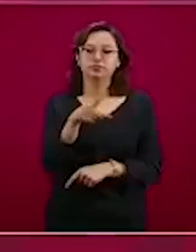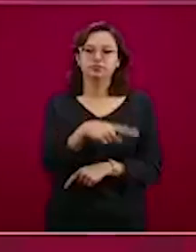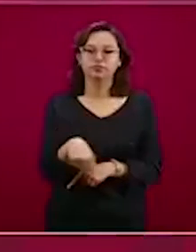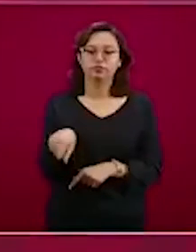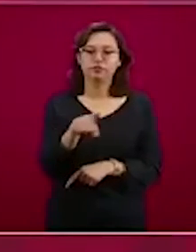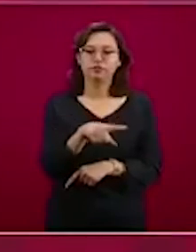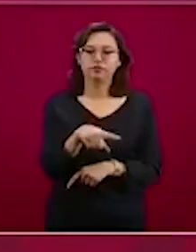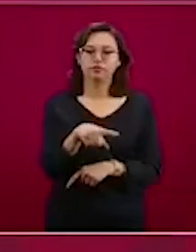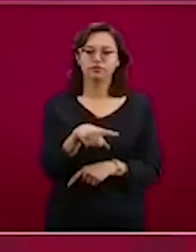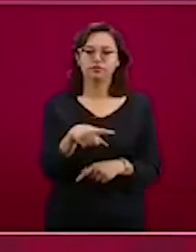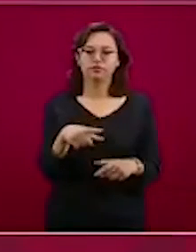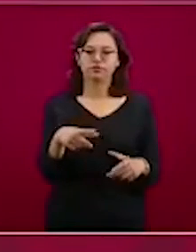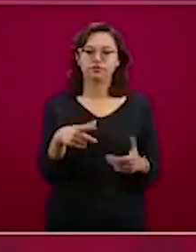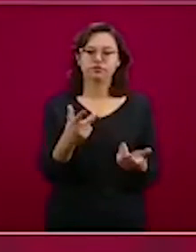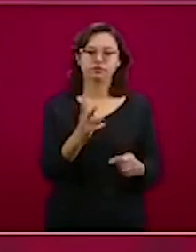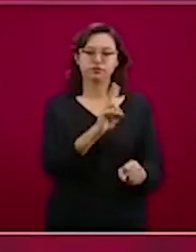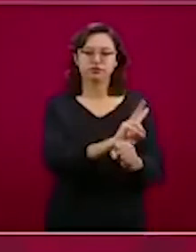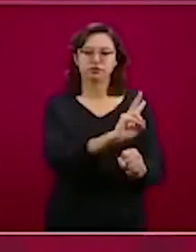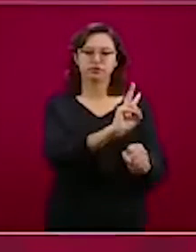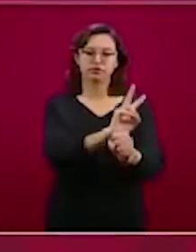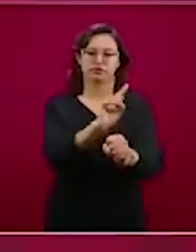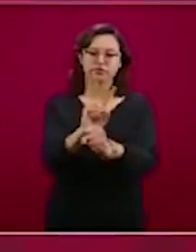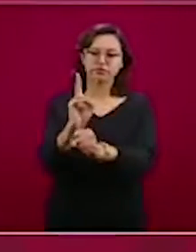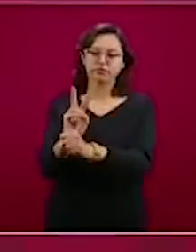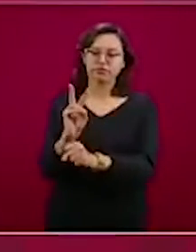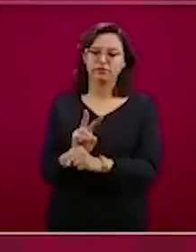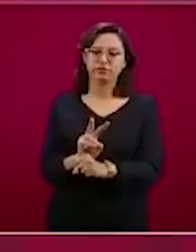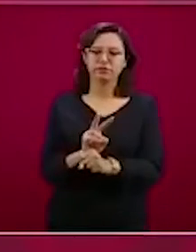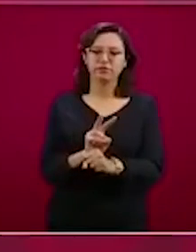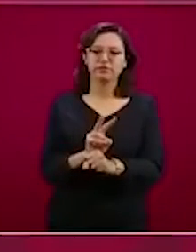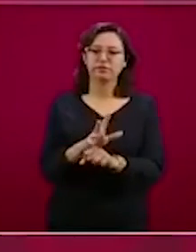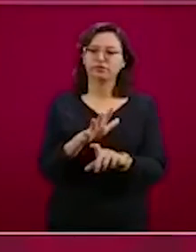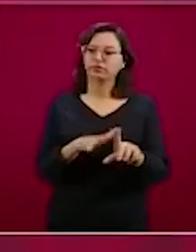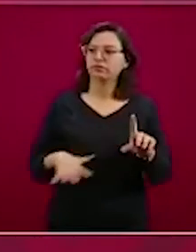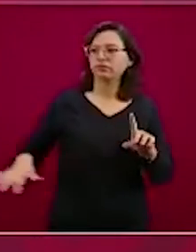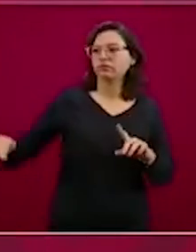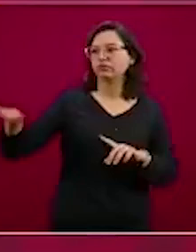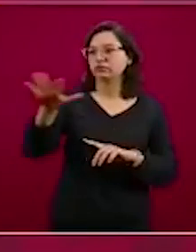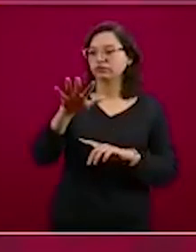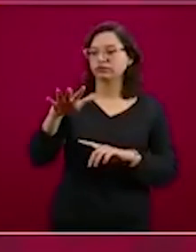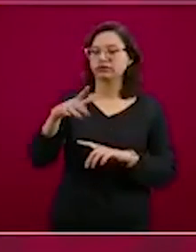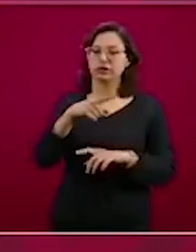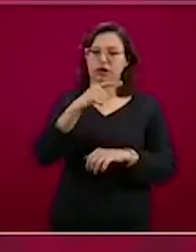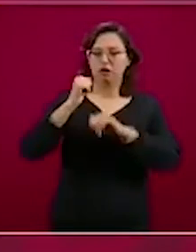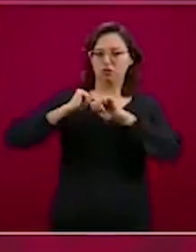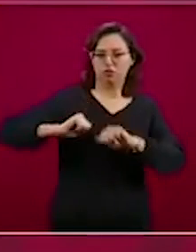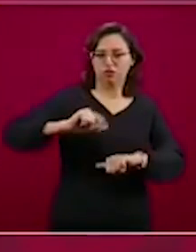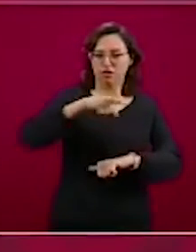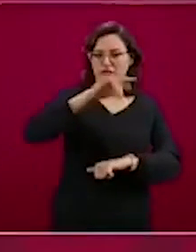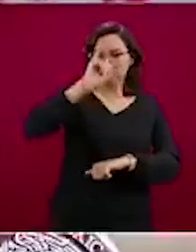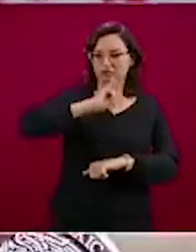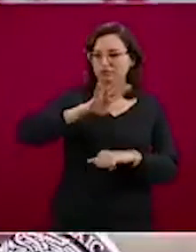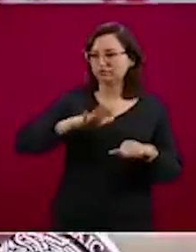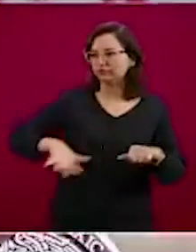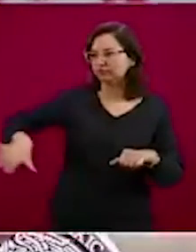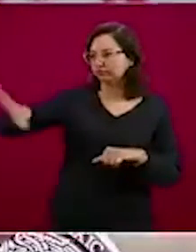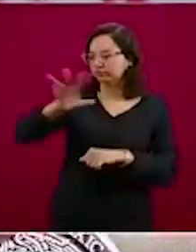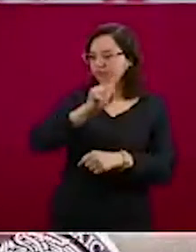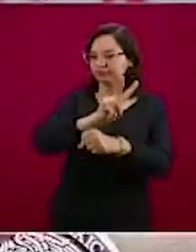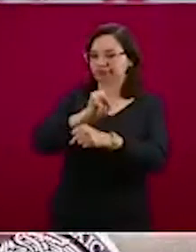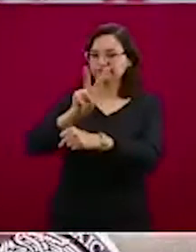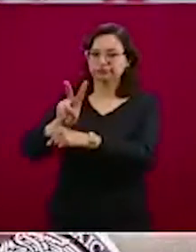El comandante de la Guardia Nacional, Luis Rodríguez Bucio, informó que habrá sanciones y la investigación en contra de elementos de esa